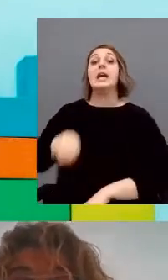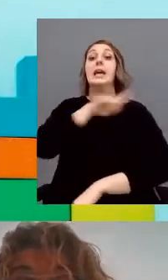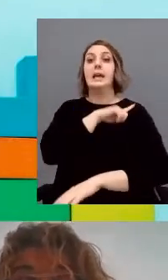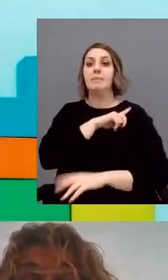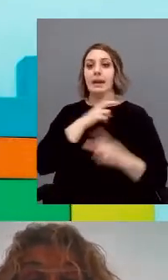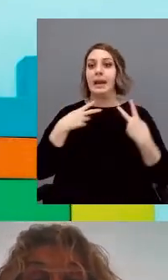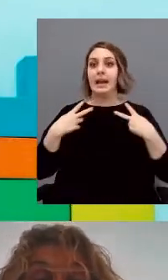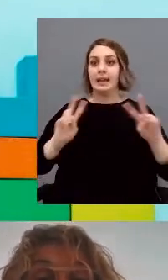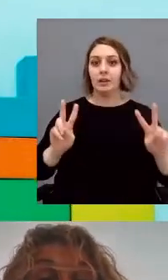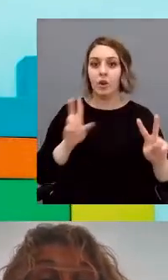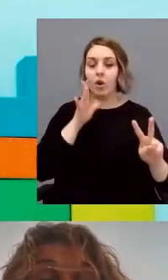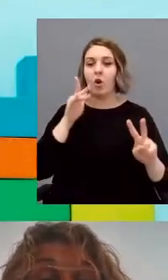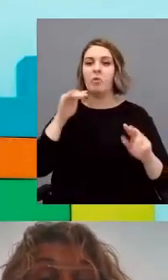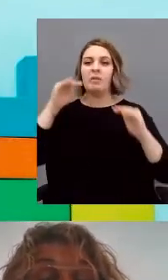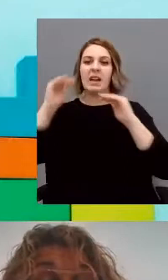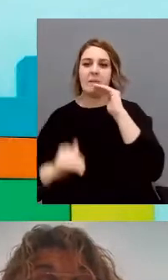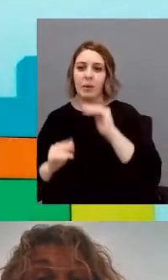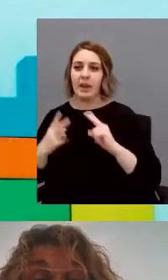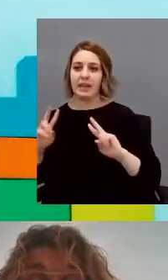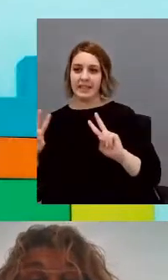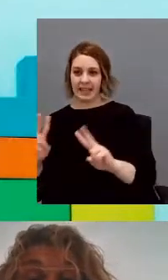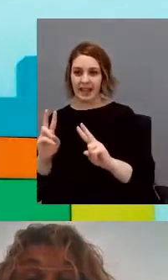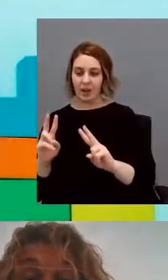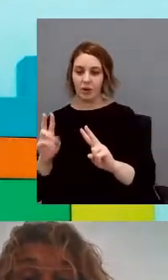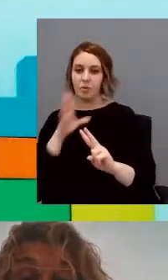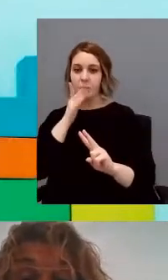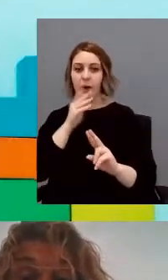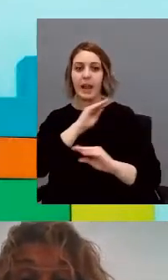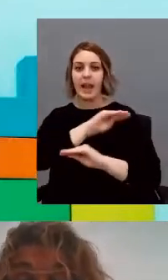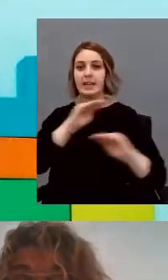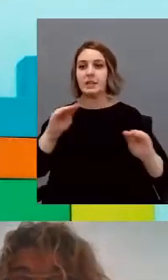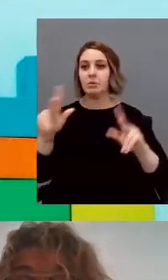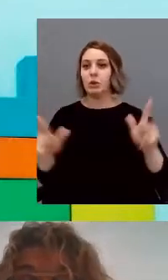hipoexcitación, antidistintos estímulos sociales.